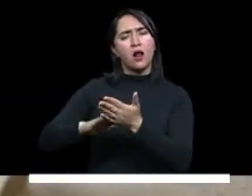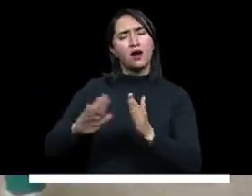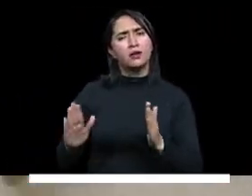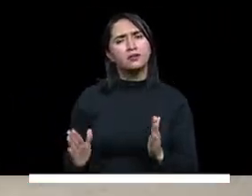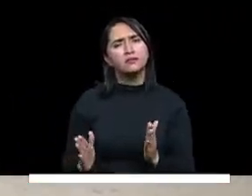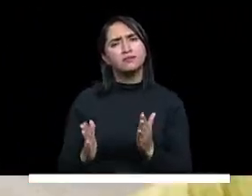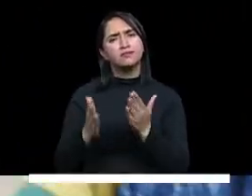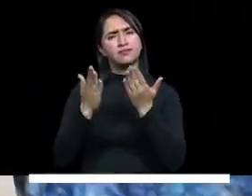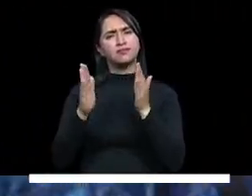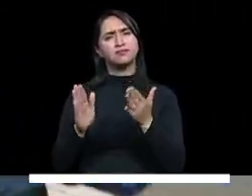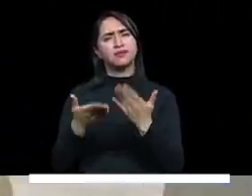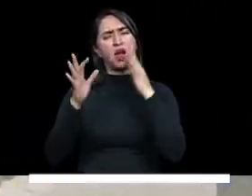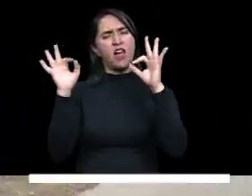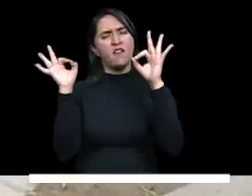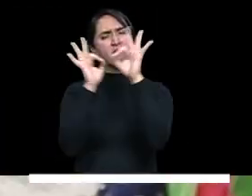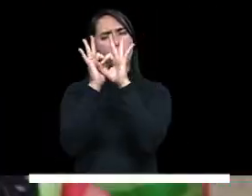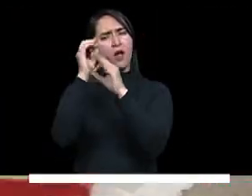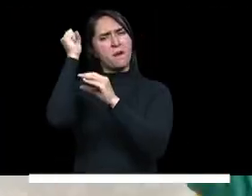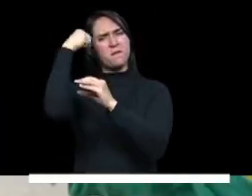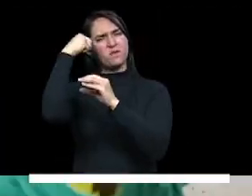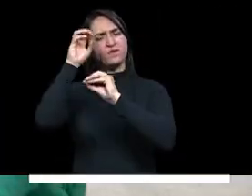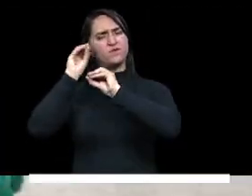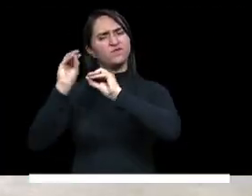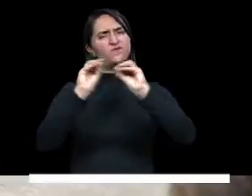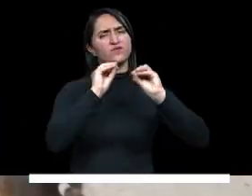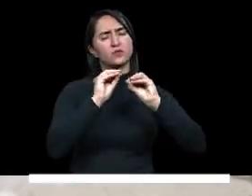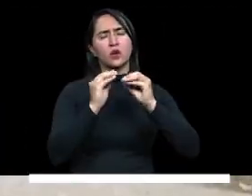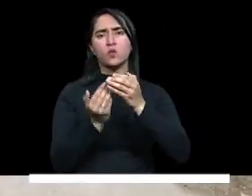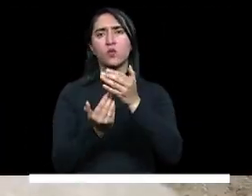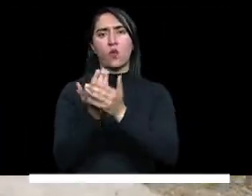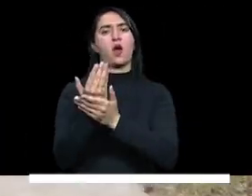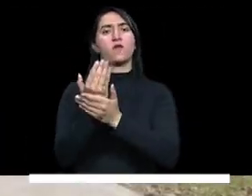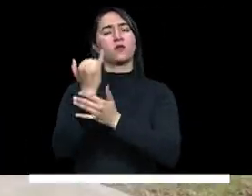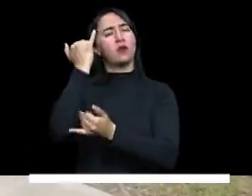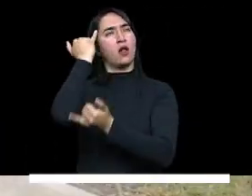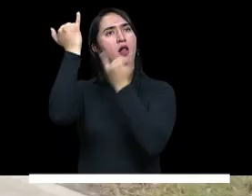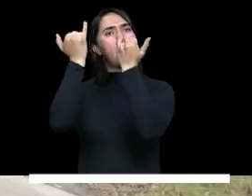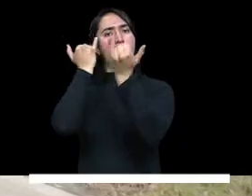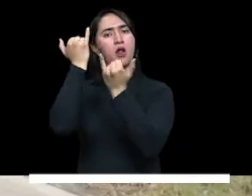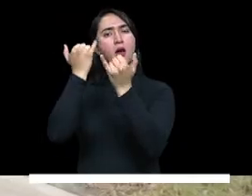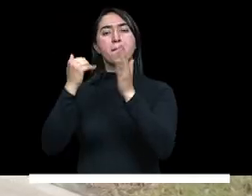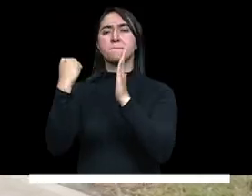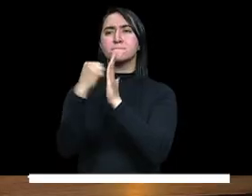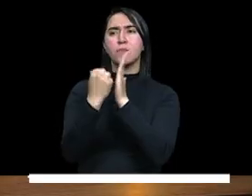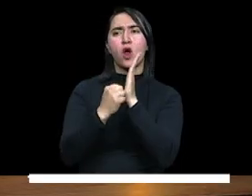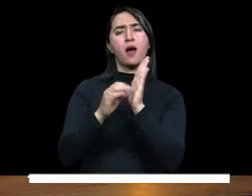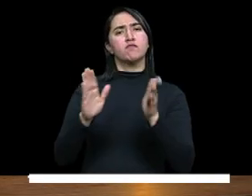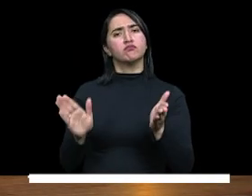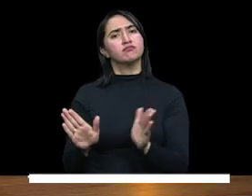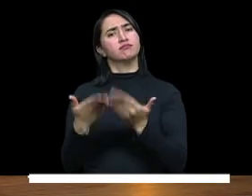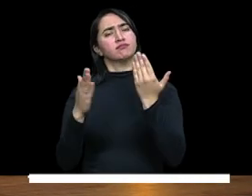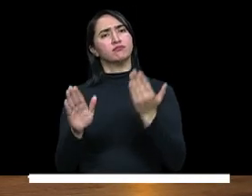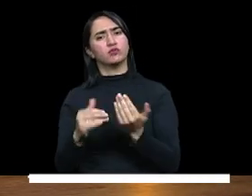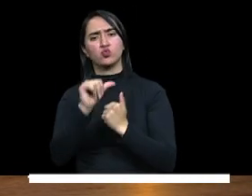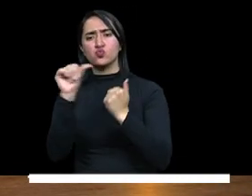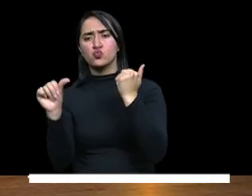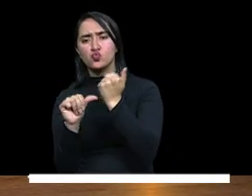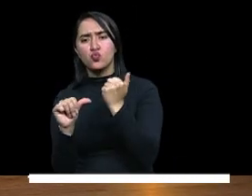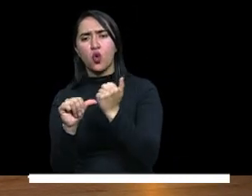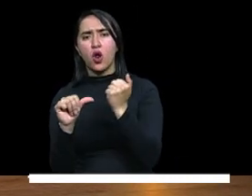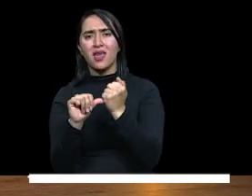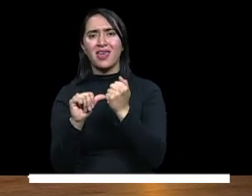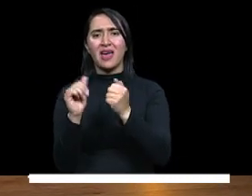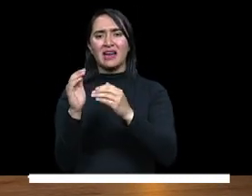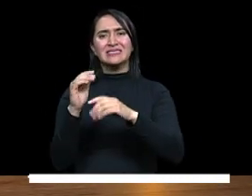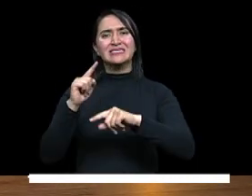con enfoques pedagógicos novedosos y con programas de aceleración, tutorías, ampliación del tiempo escolar,